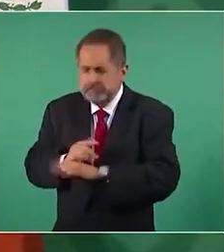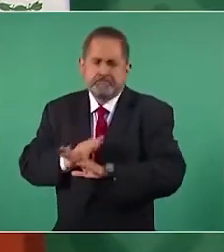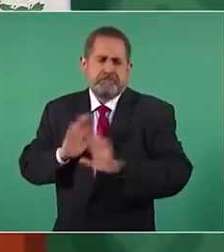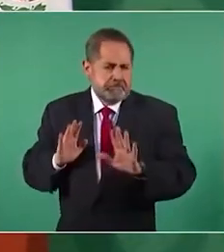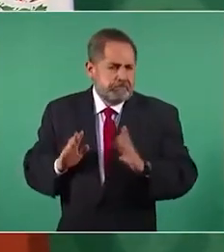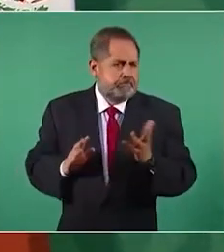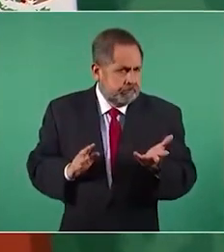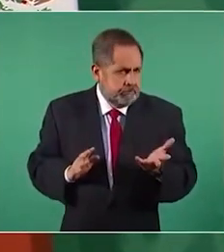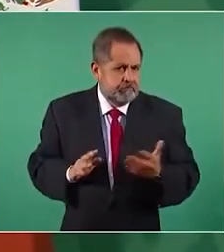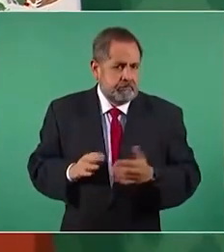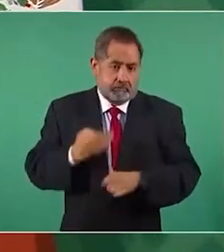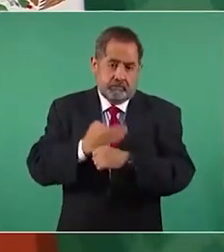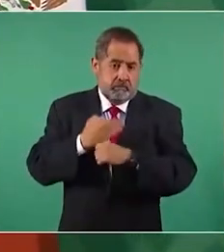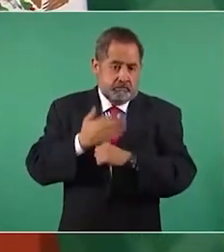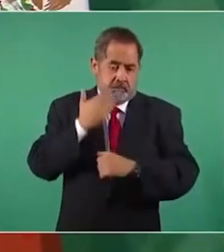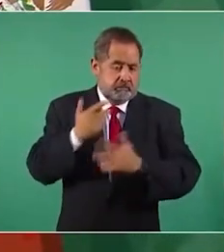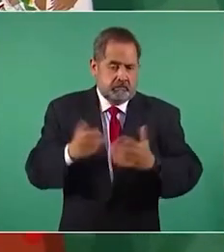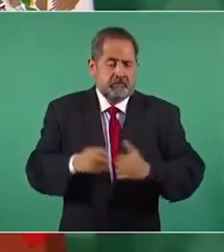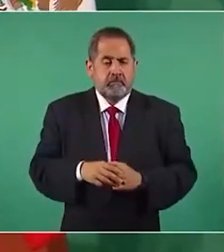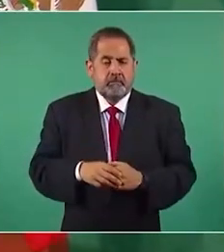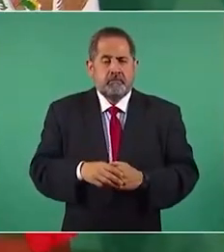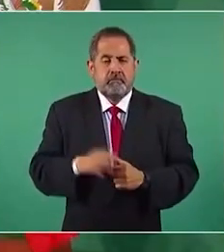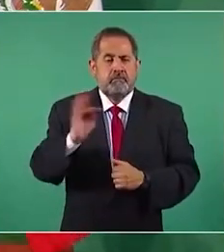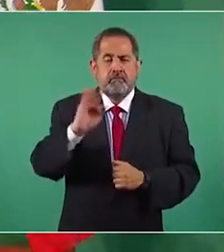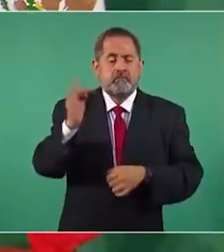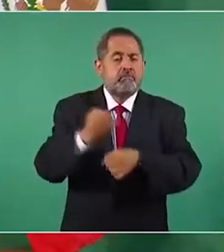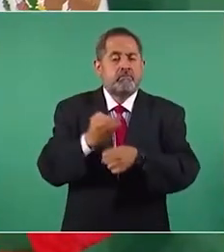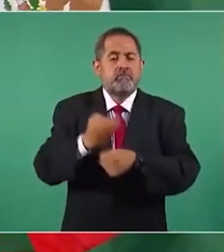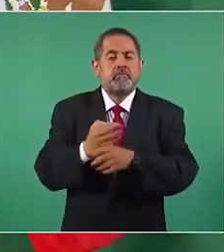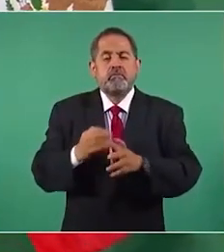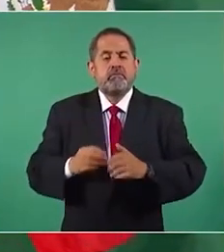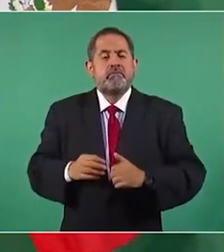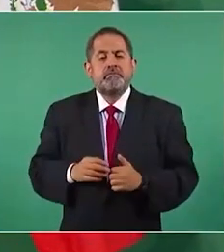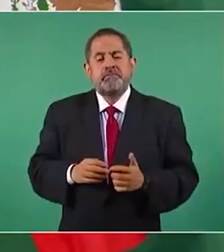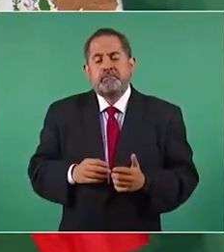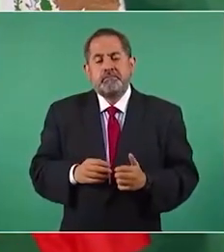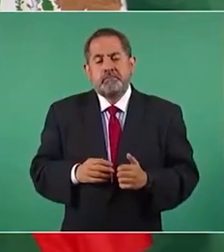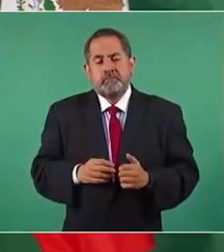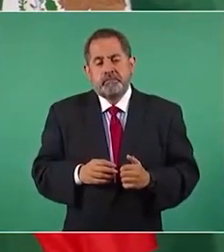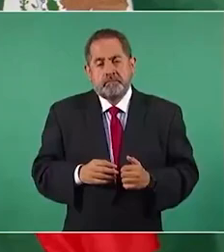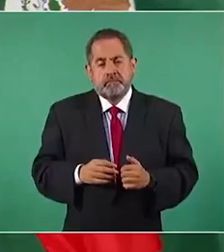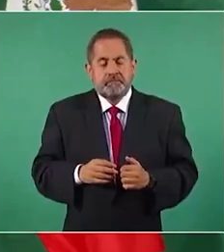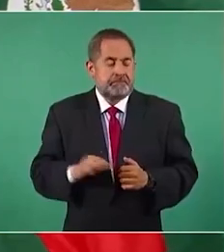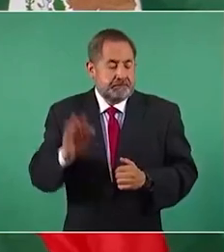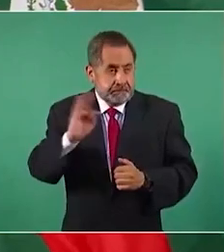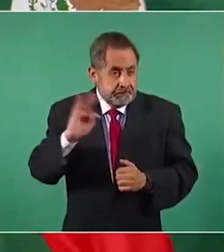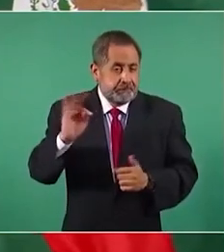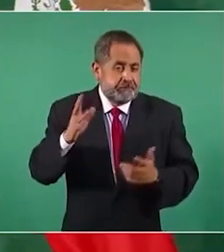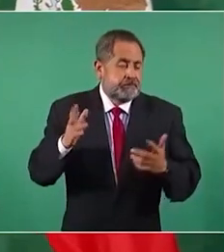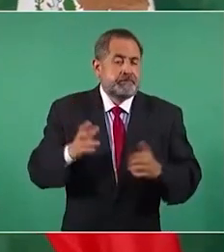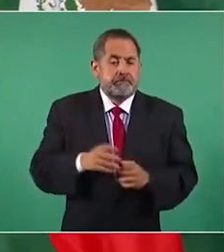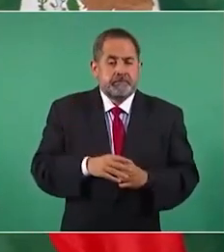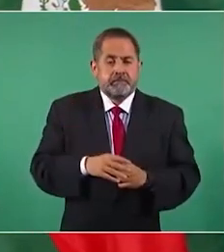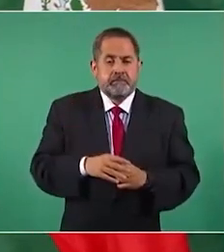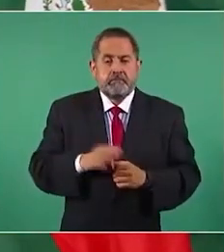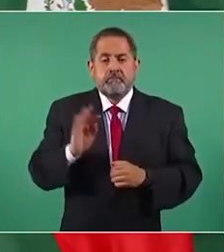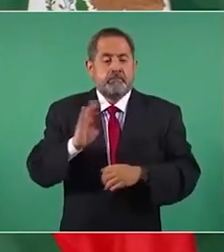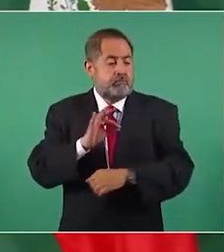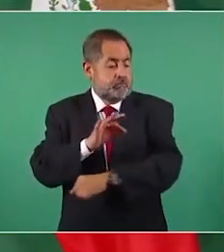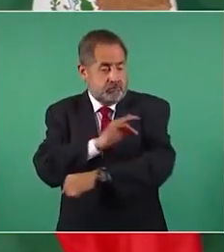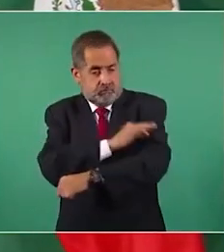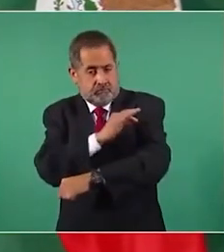si en este caso podría tener